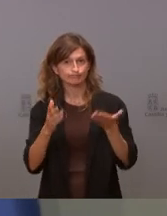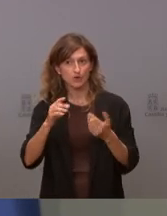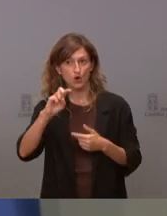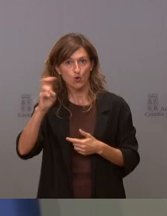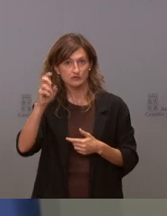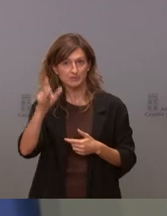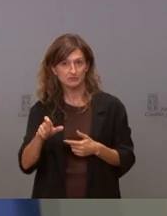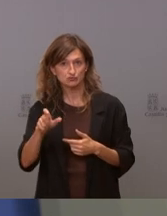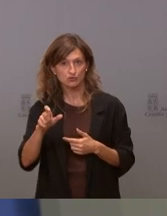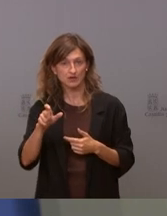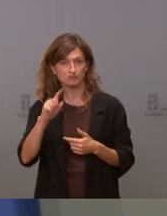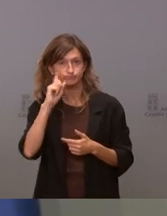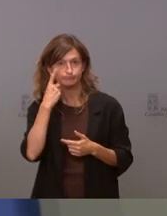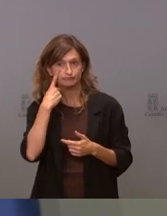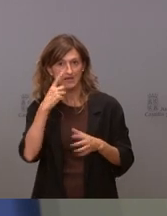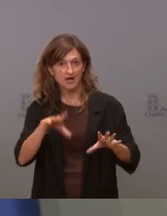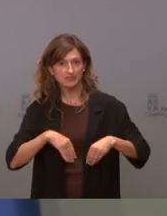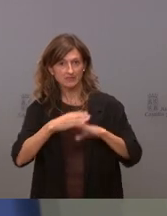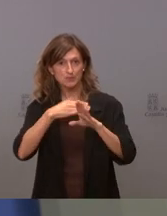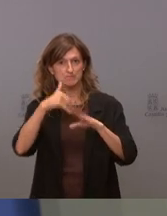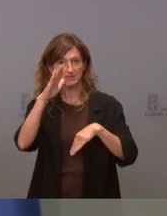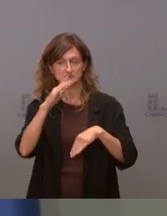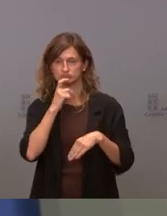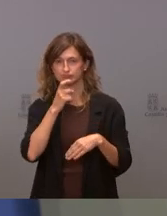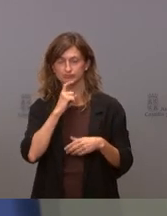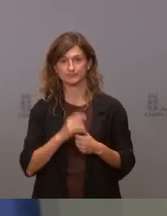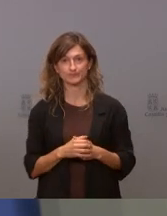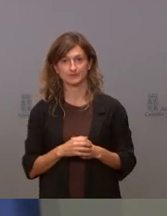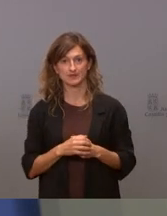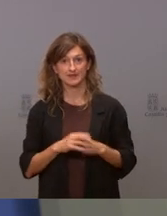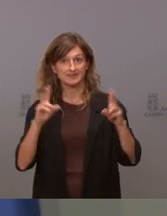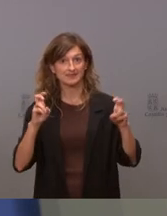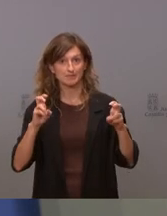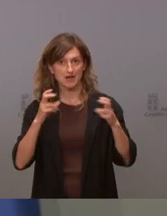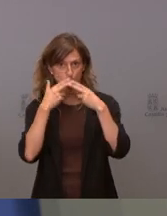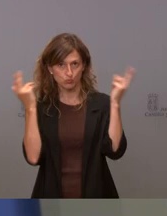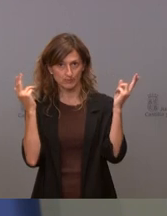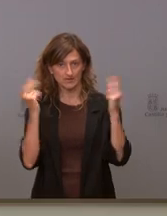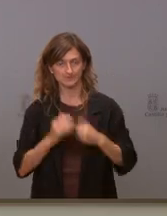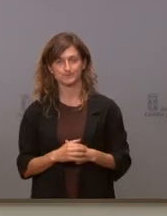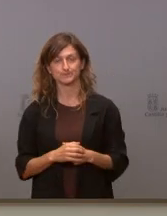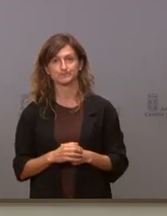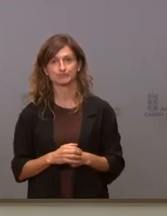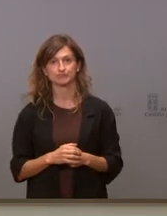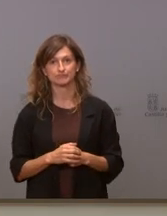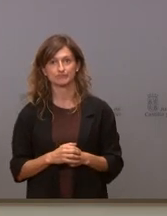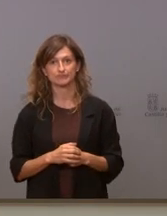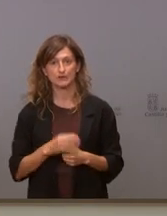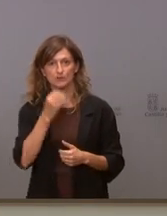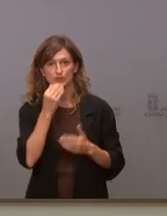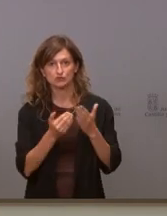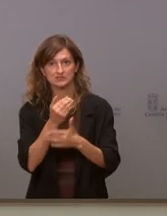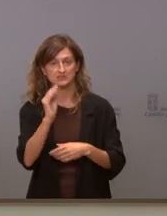que tenga un grado de aceptación mayor en la actividad pública. Yo le quería preguntar, buenos días,